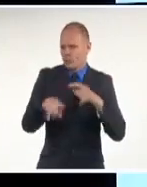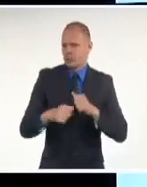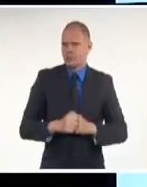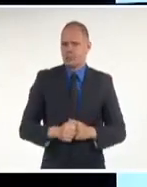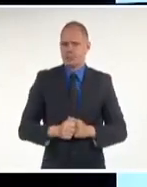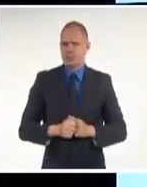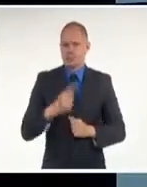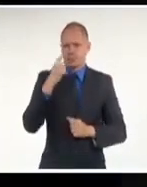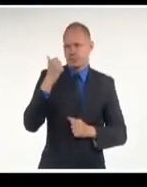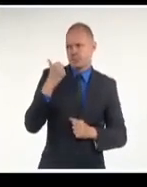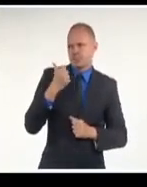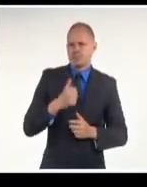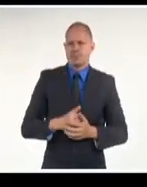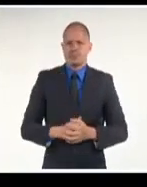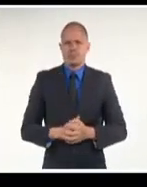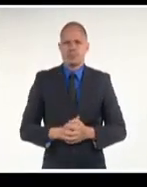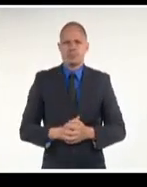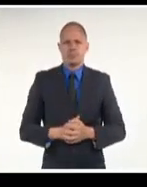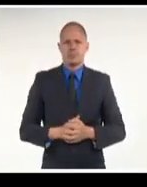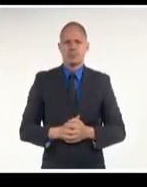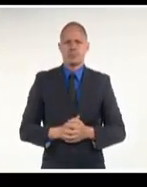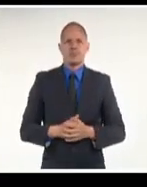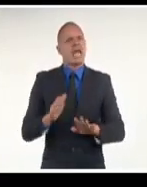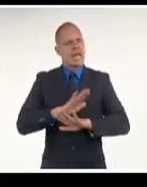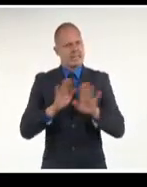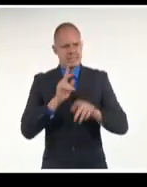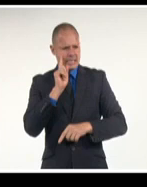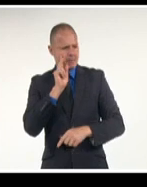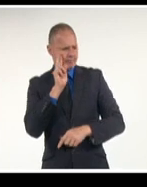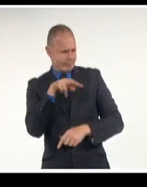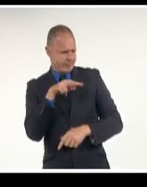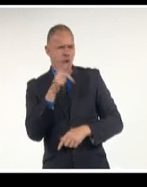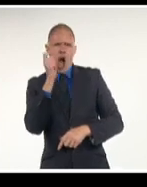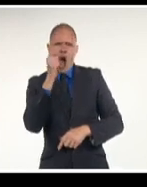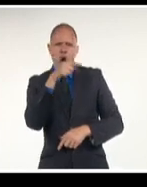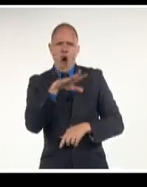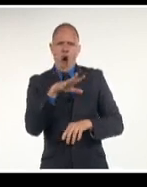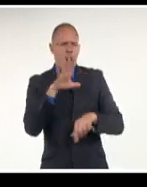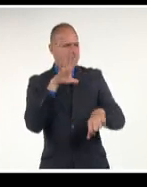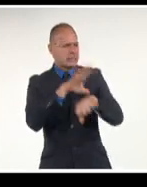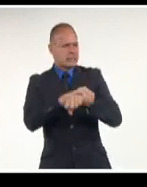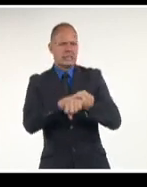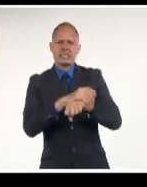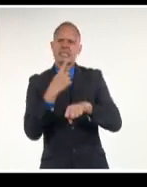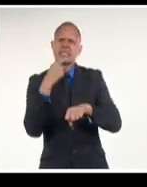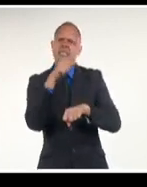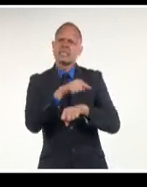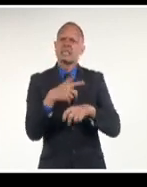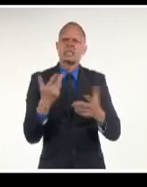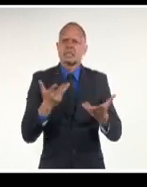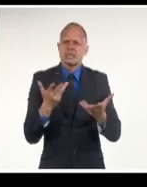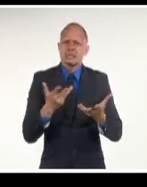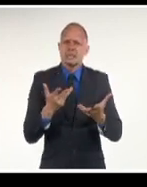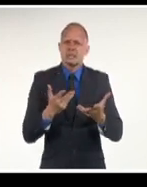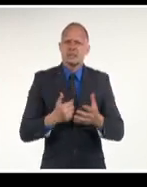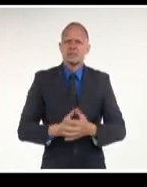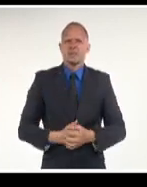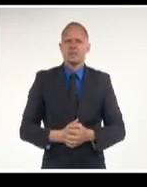Cibercuba, aquí está. Identifican al cubano que arrestó de manera violenta policía de Cárdenas.